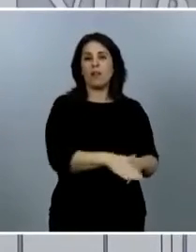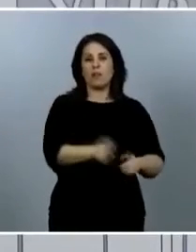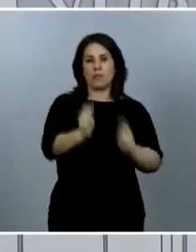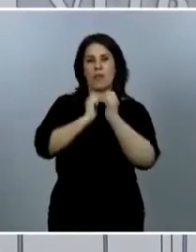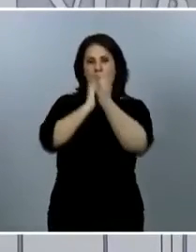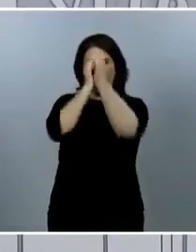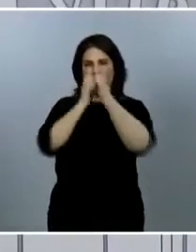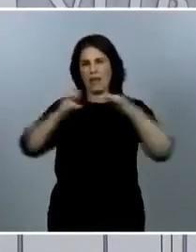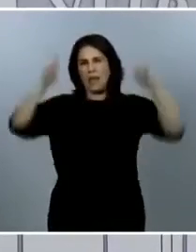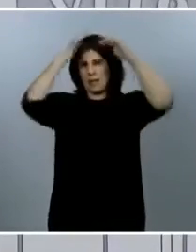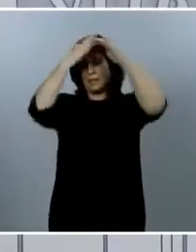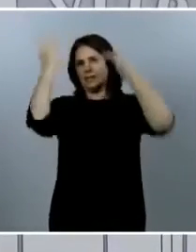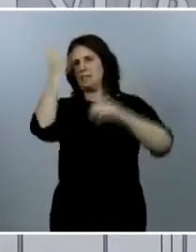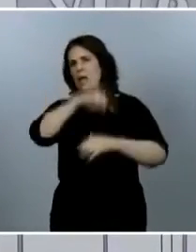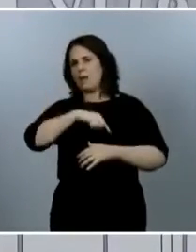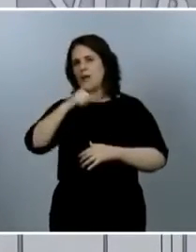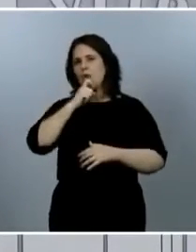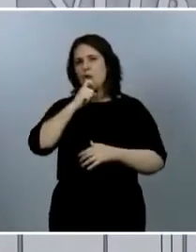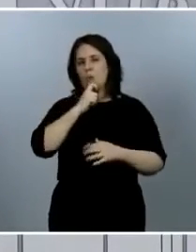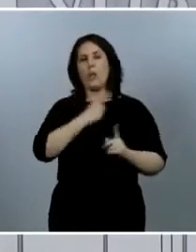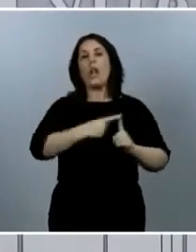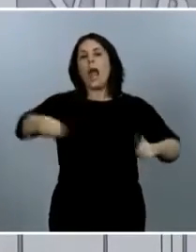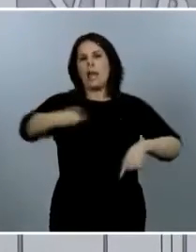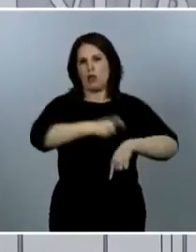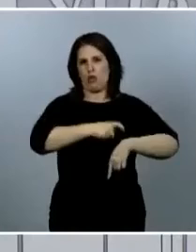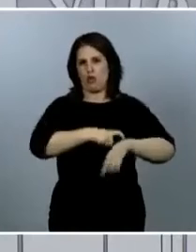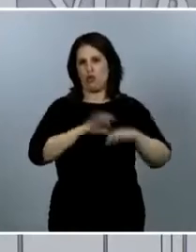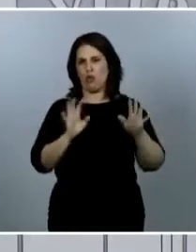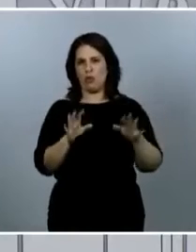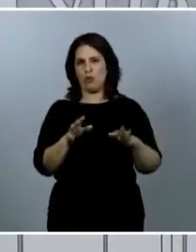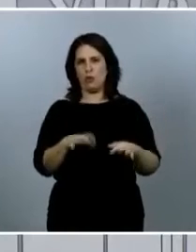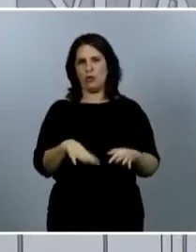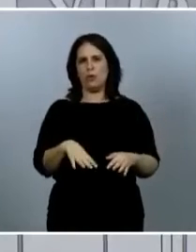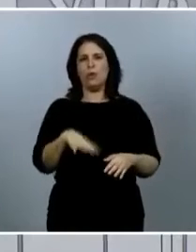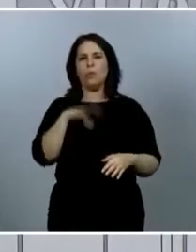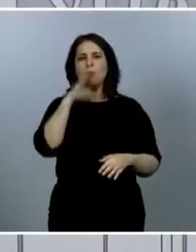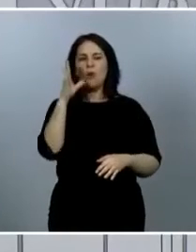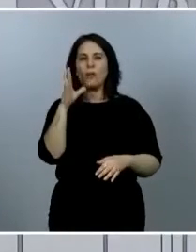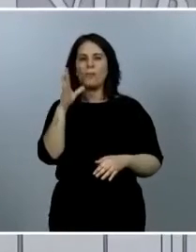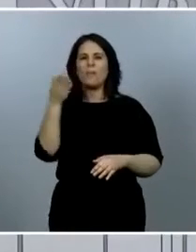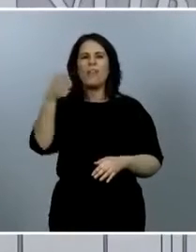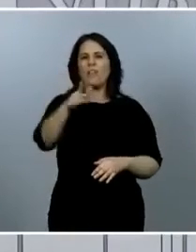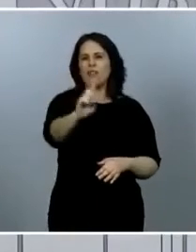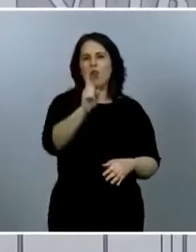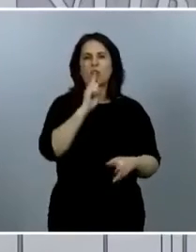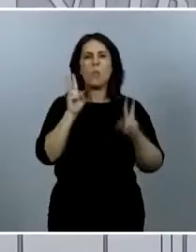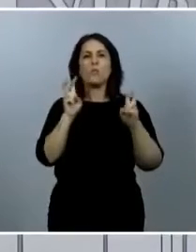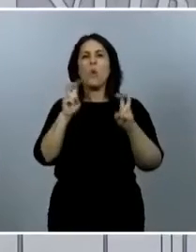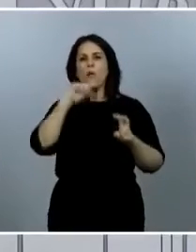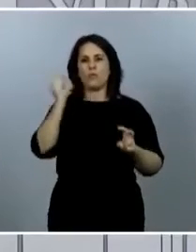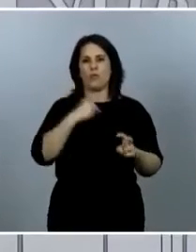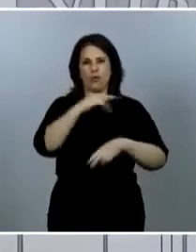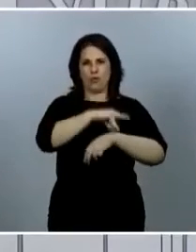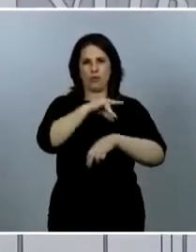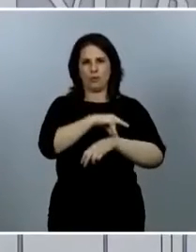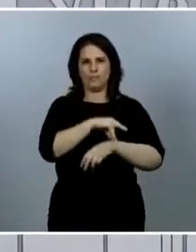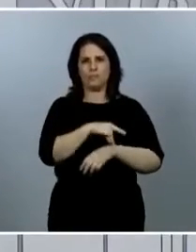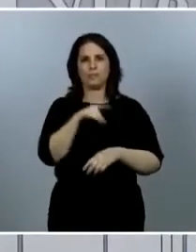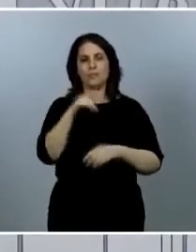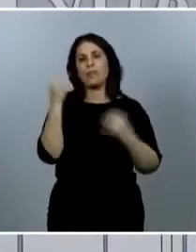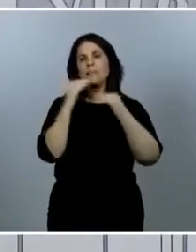plazo porque la detección precoz no está asociada a los fallecidos sino a los nuevos casos y esa evolución a largo plazo tenemos que darle la mayor estabilidad posible.